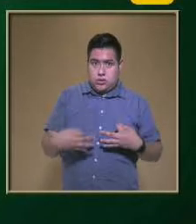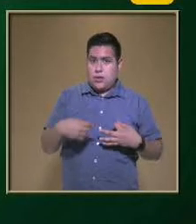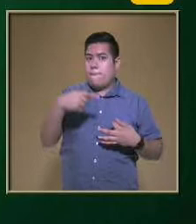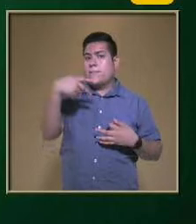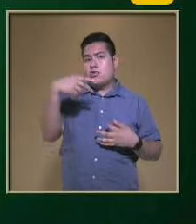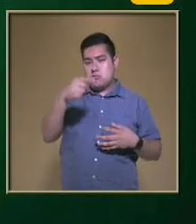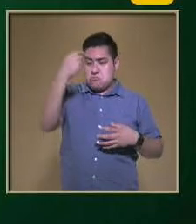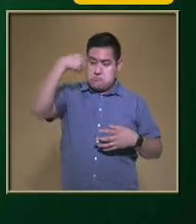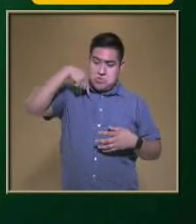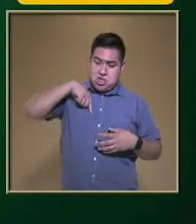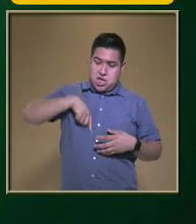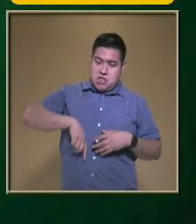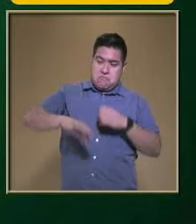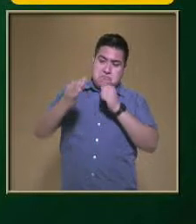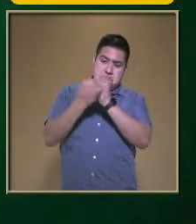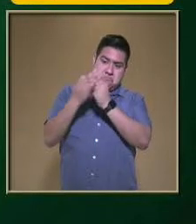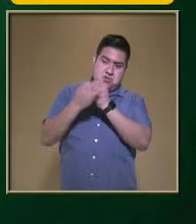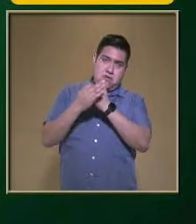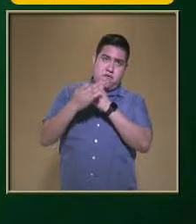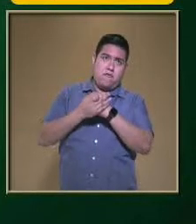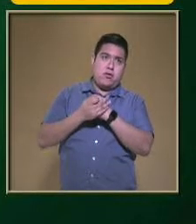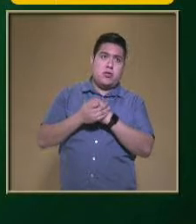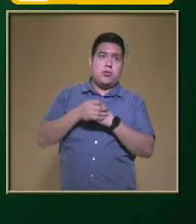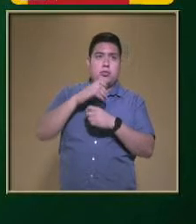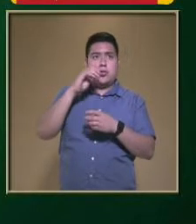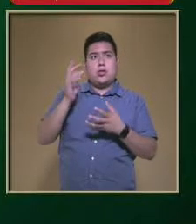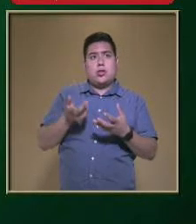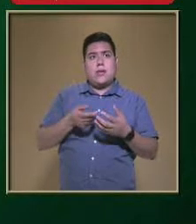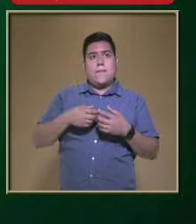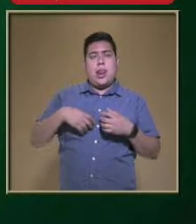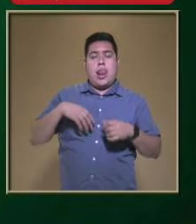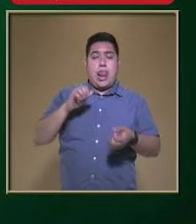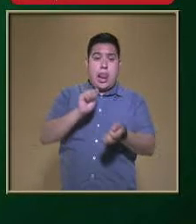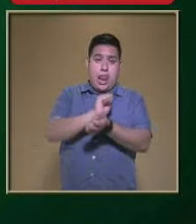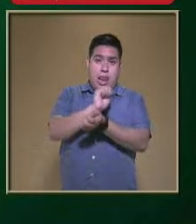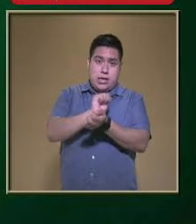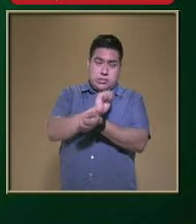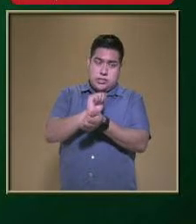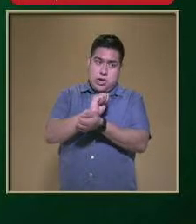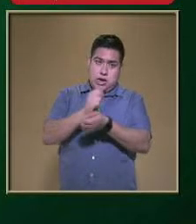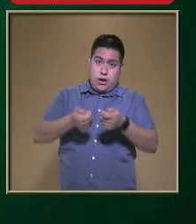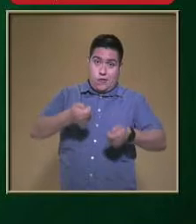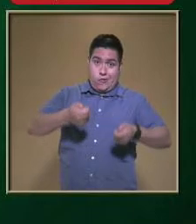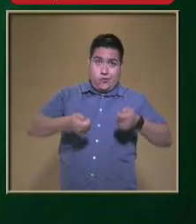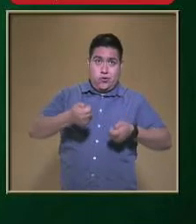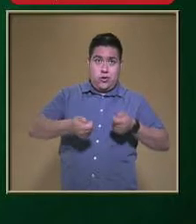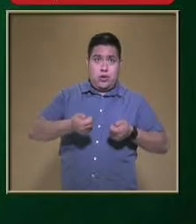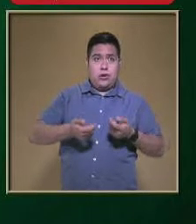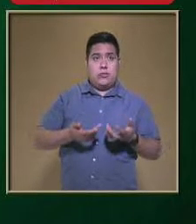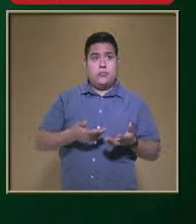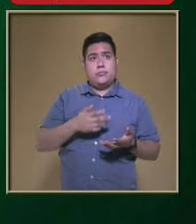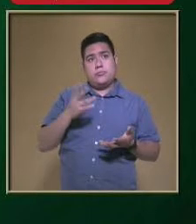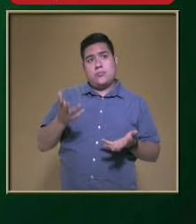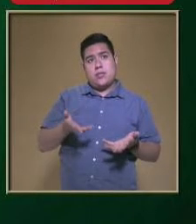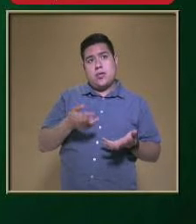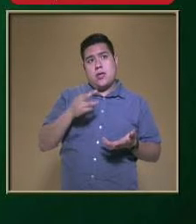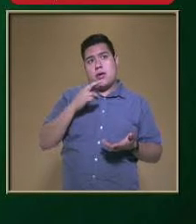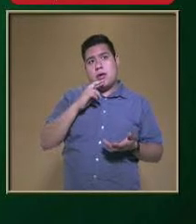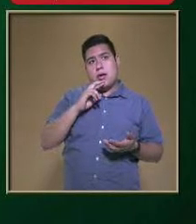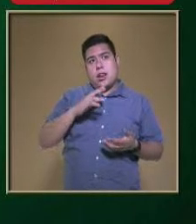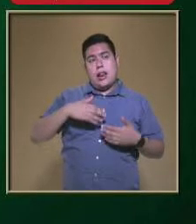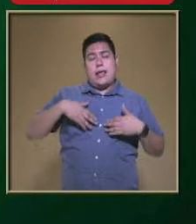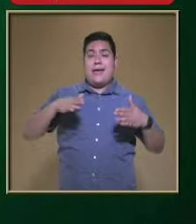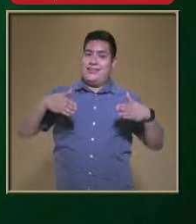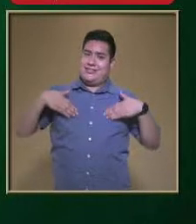sistema De defensa Ayuda a controlar La presión arterial Y mantiene Los niveles adecuados De glucosa y colesterol Mejor el estado de